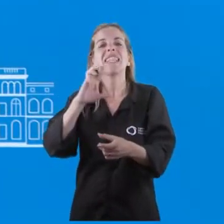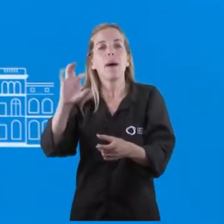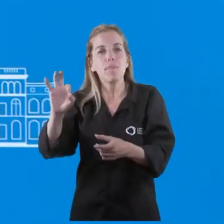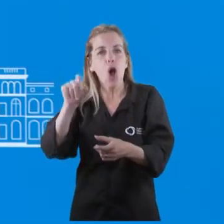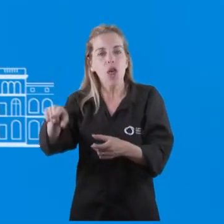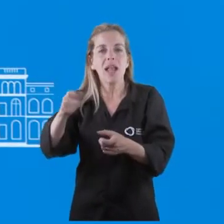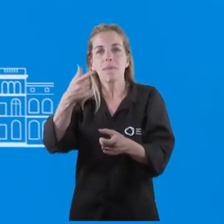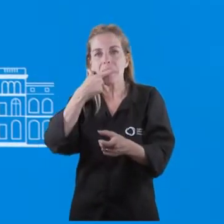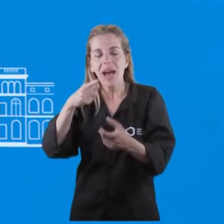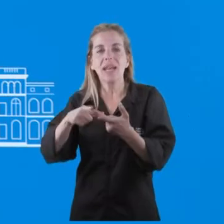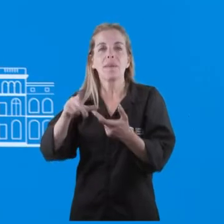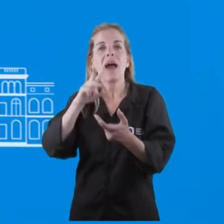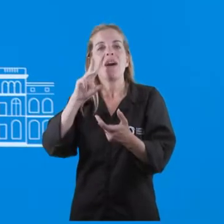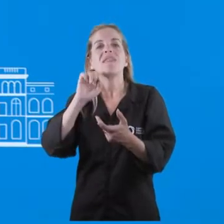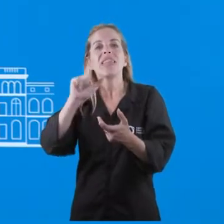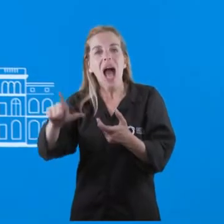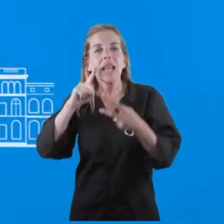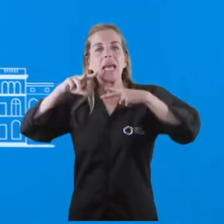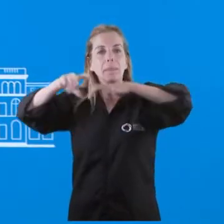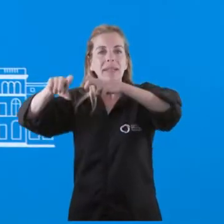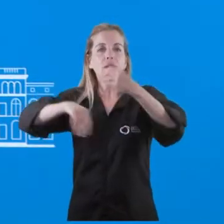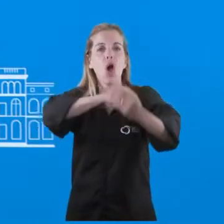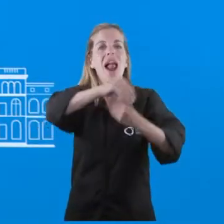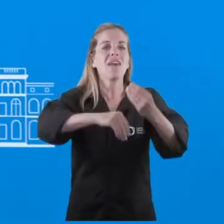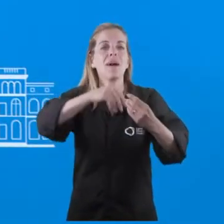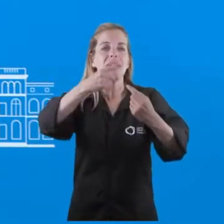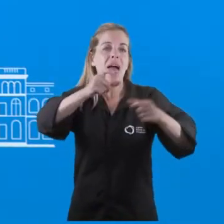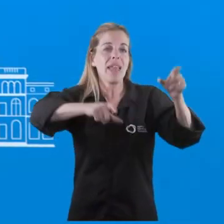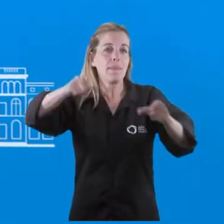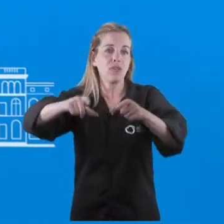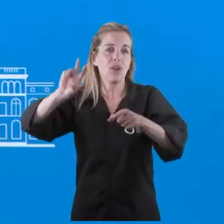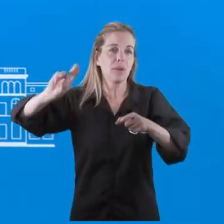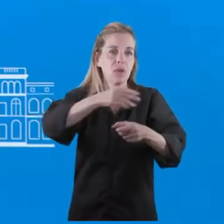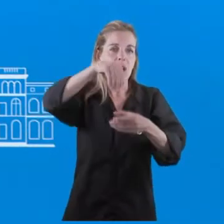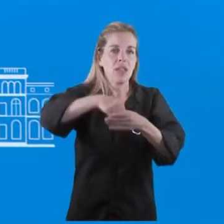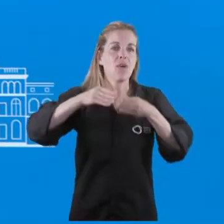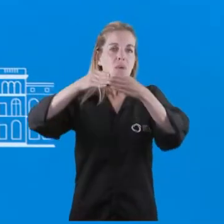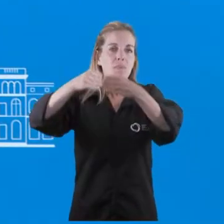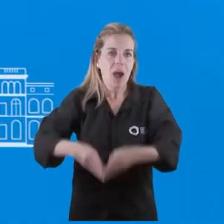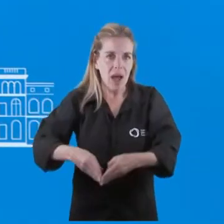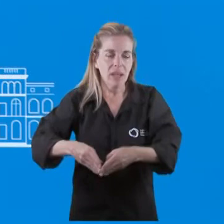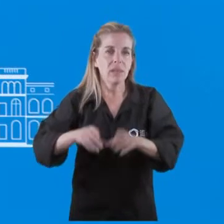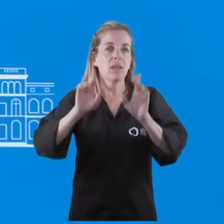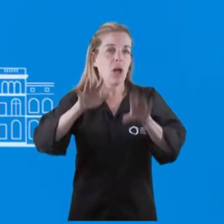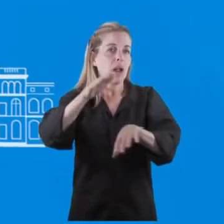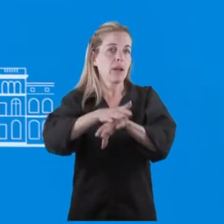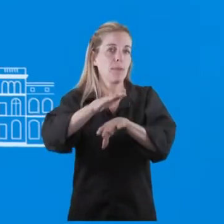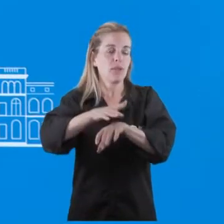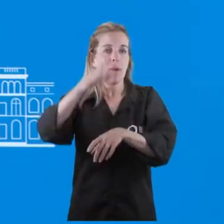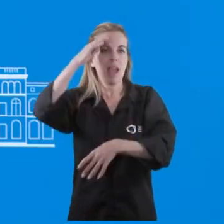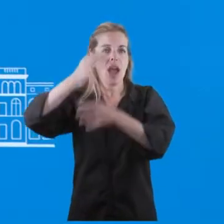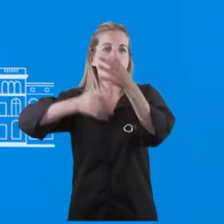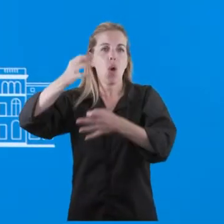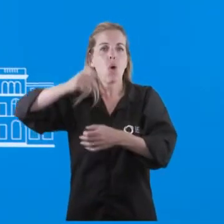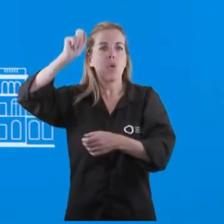Vidal, y por supuesto del presidente también, Mauricio Macri. Así que seguimos con atención todas estas causas que están en manos de la justicia y que es ahora el lugar donde se